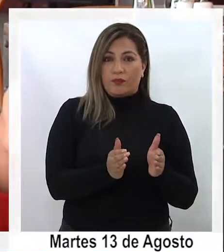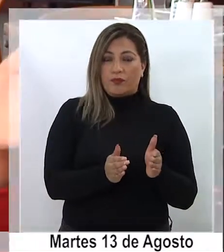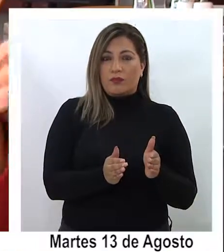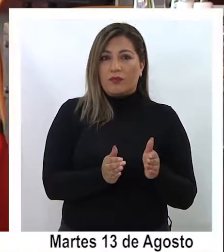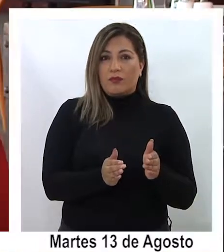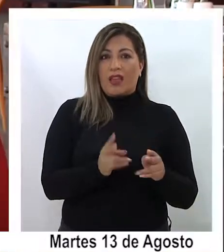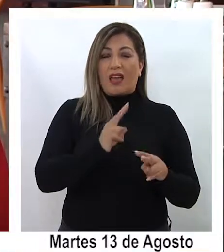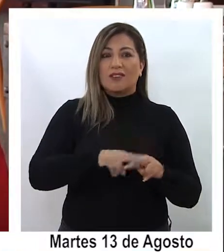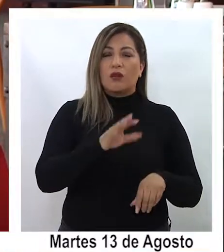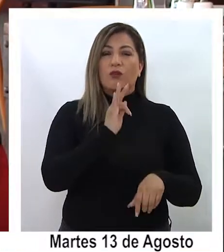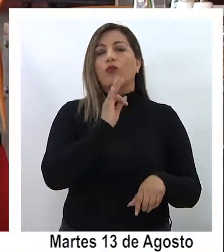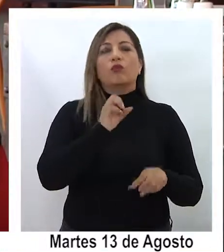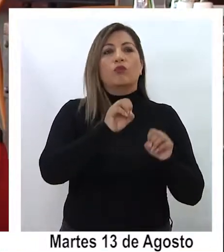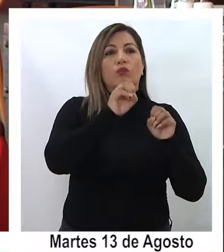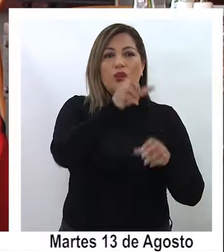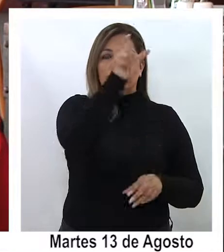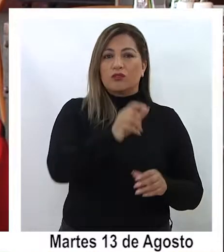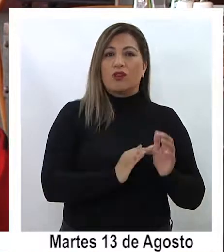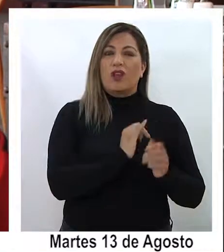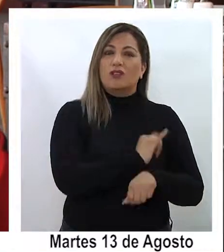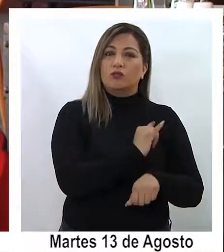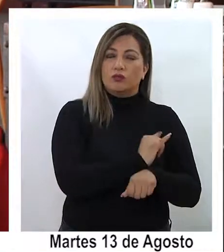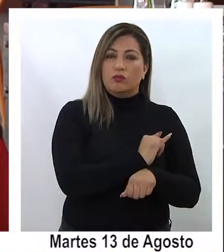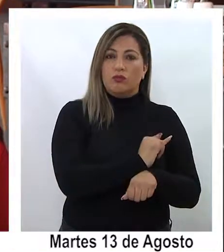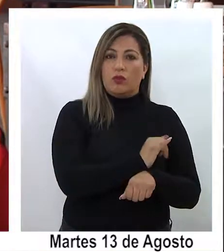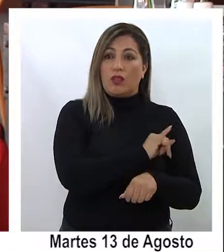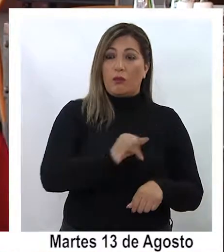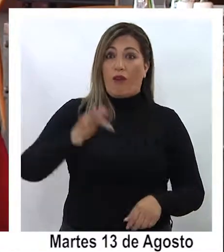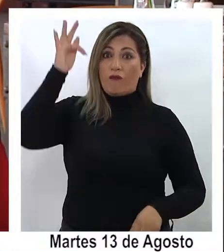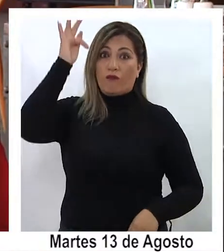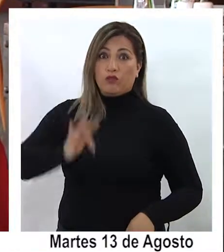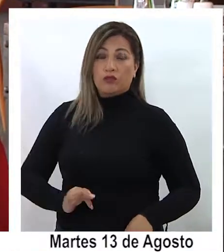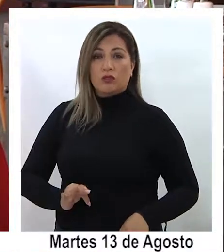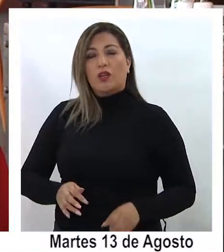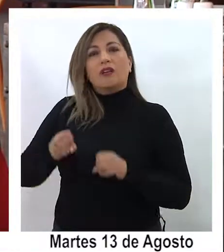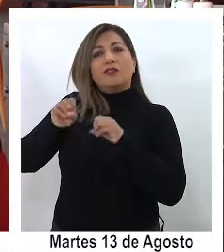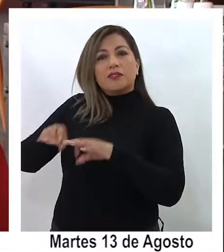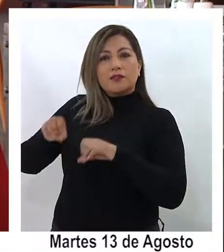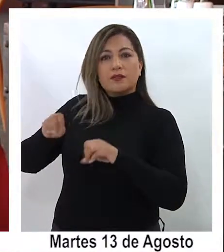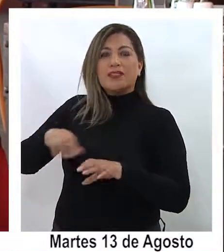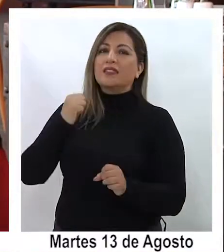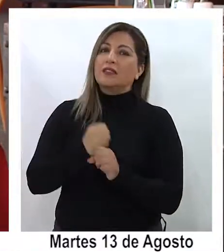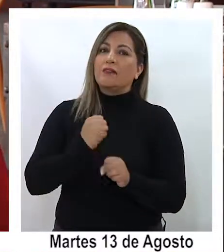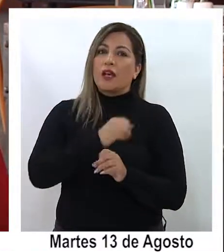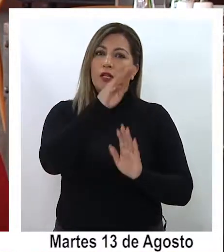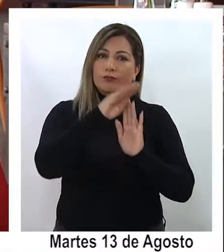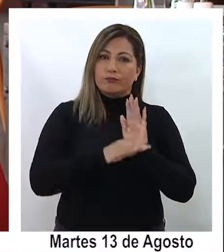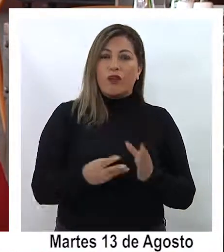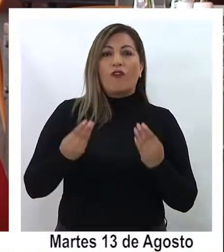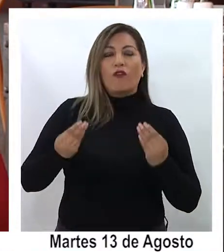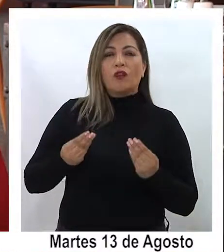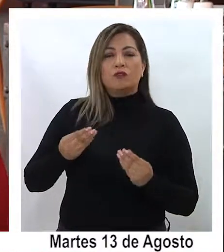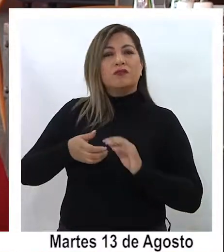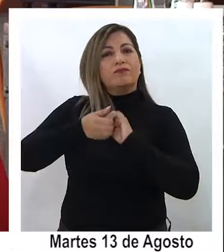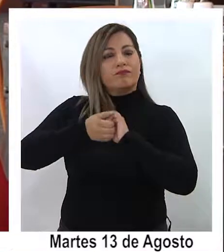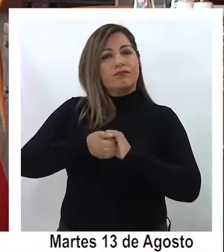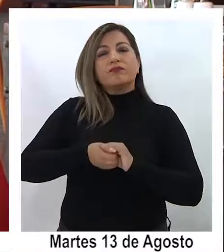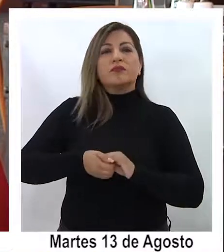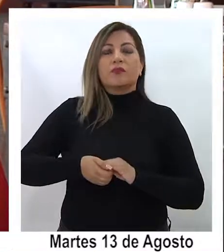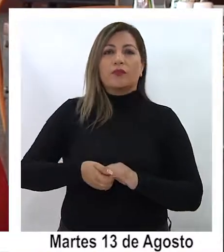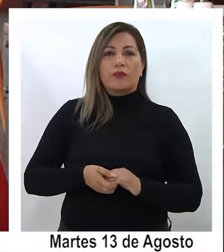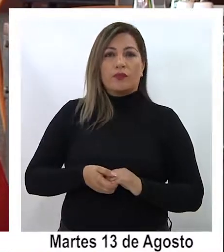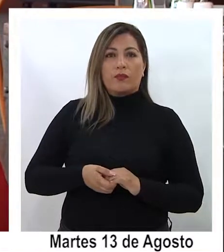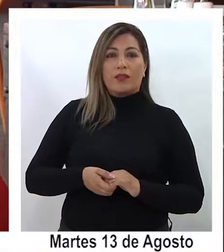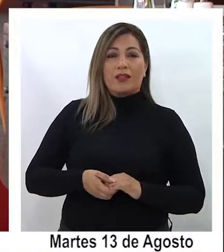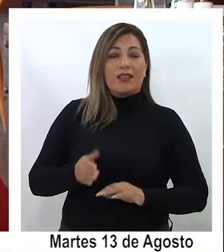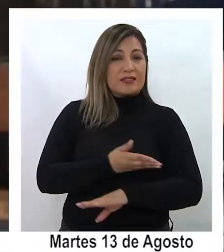formador de formadores en segundo lugar capacitación a los funcionarios y funcionarias que trabajan en el programa de buen trato del servicio nacional